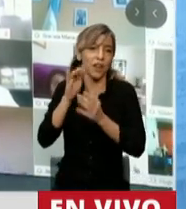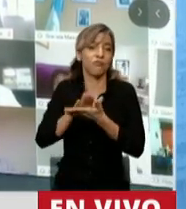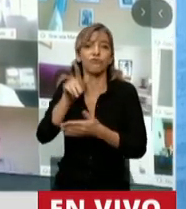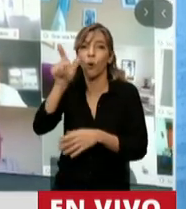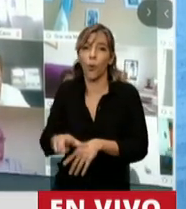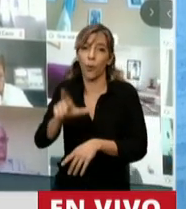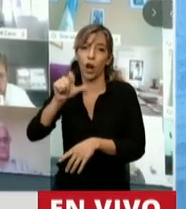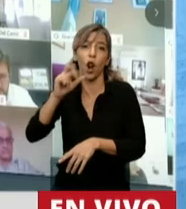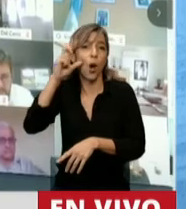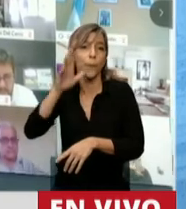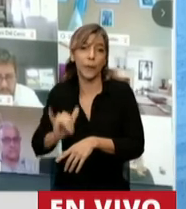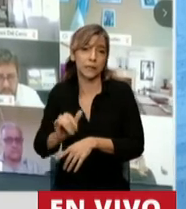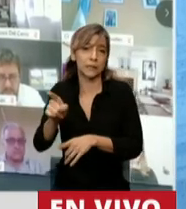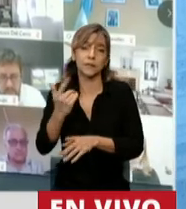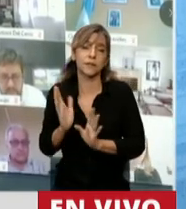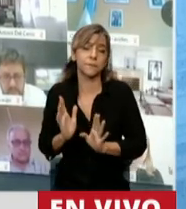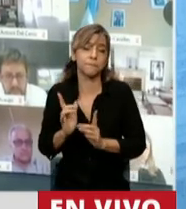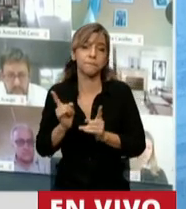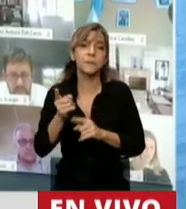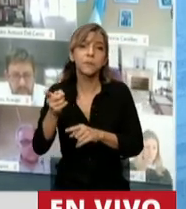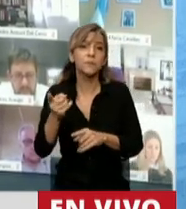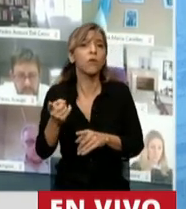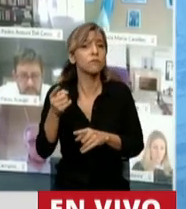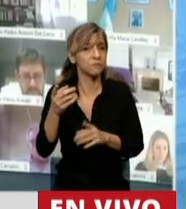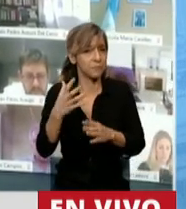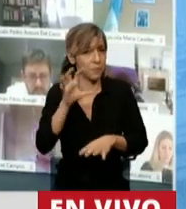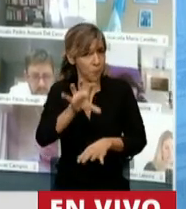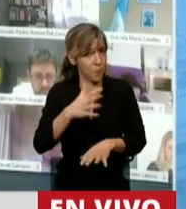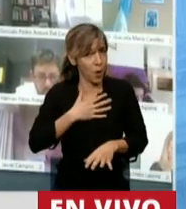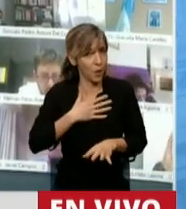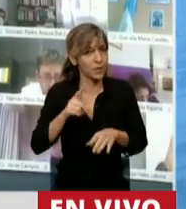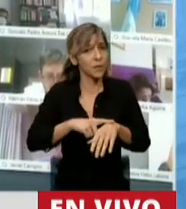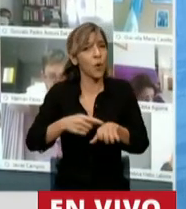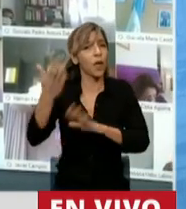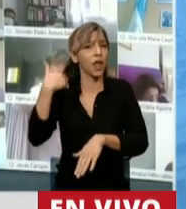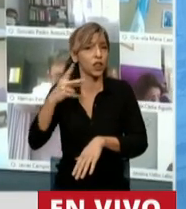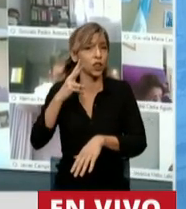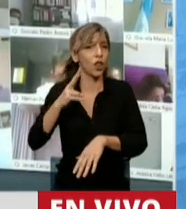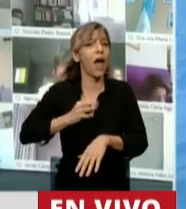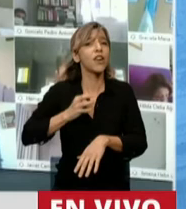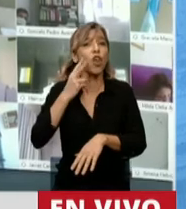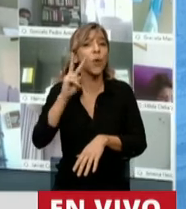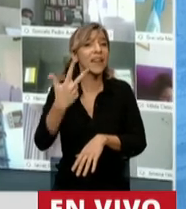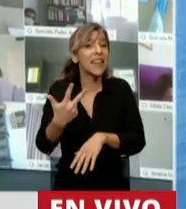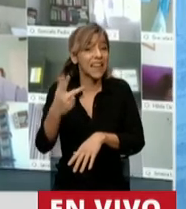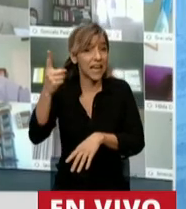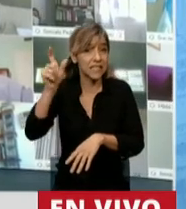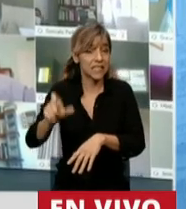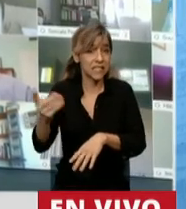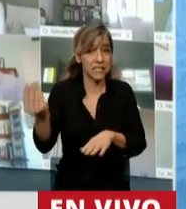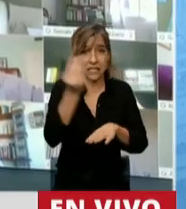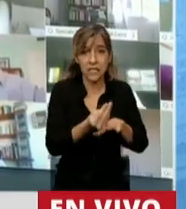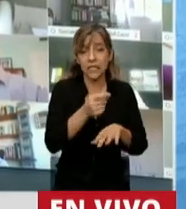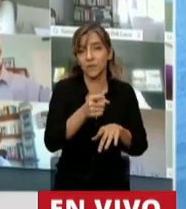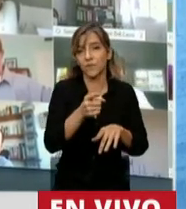López también llegó a mi provincia de la mano de Alperovich en el año 2003, cuando ganó la gobernación y